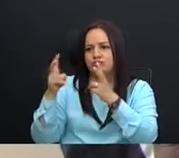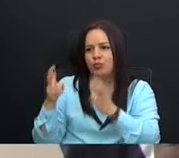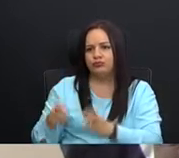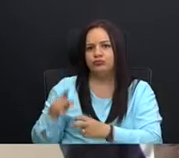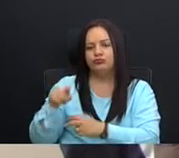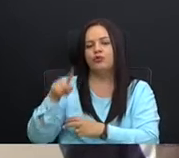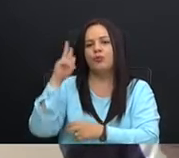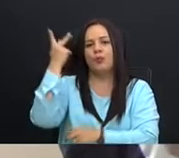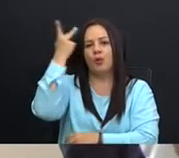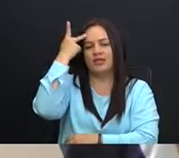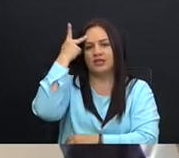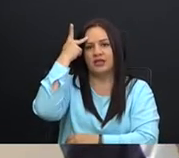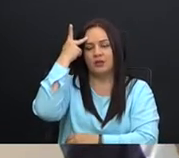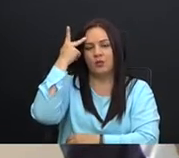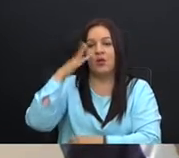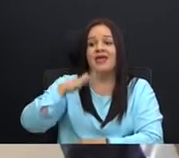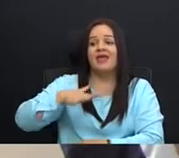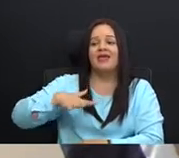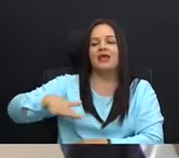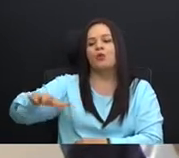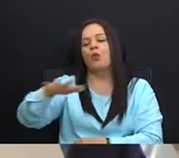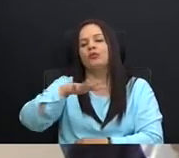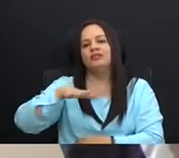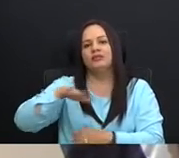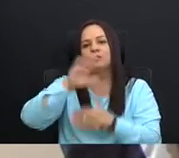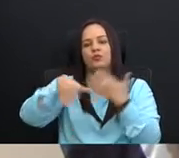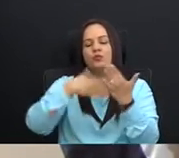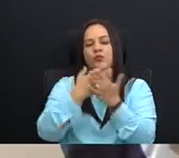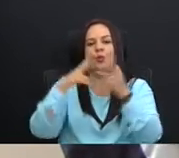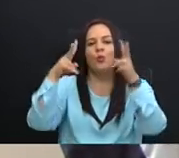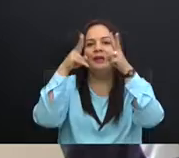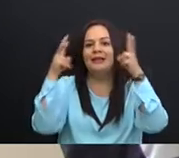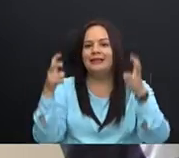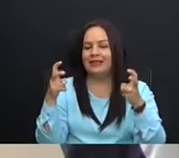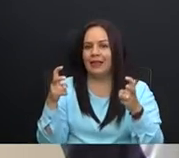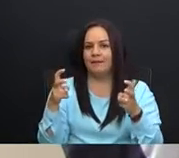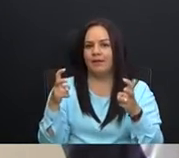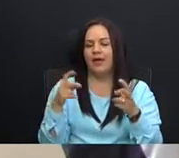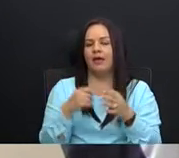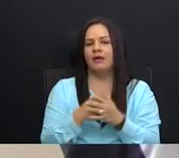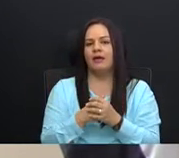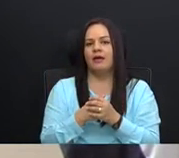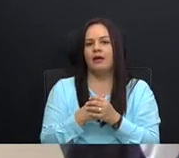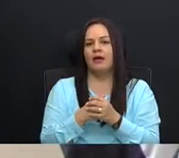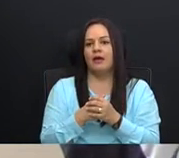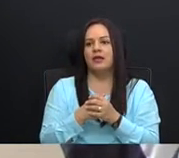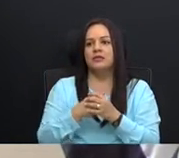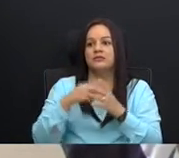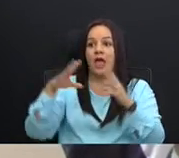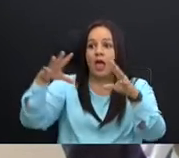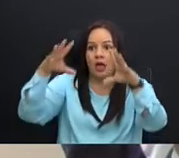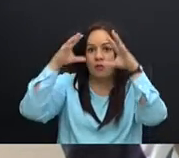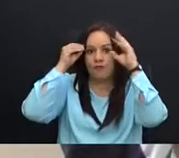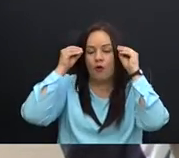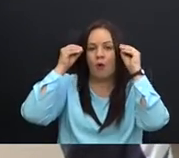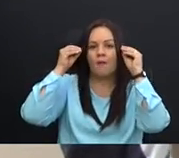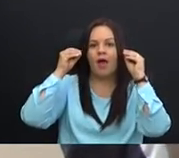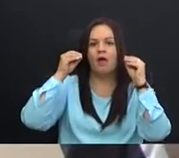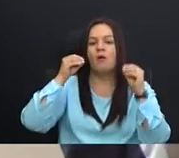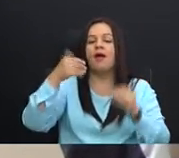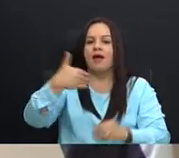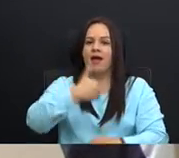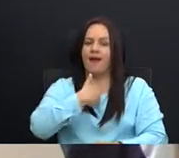en el contexto, de todo este tema, se me ha informado, que había,